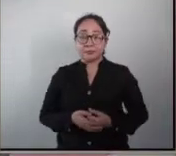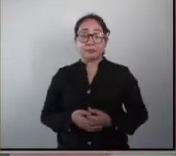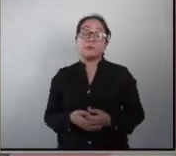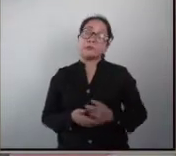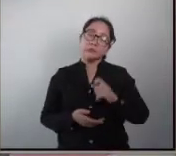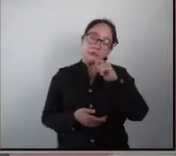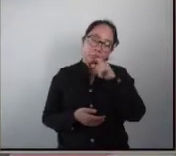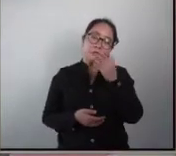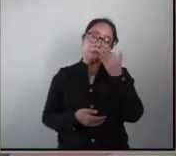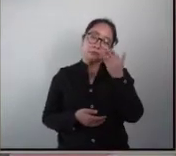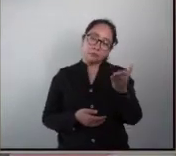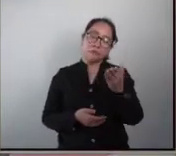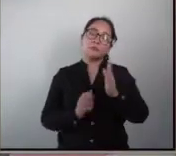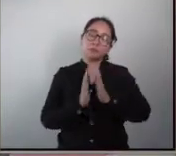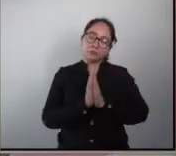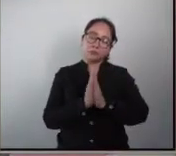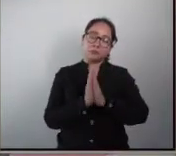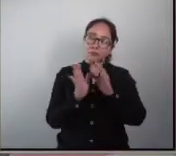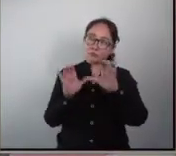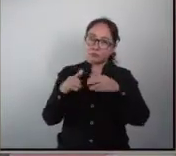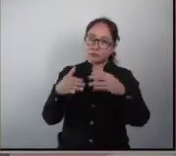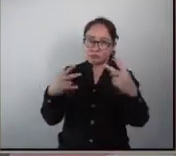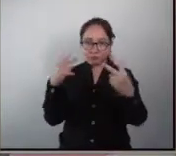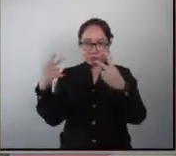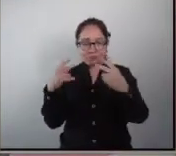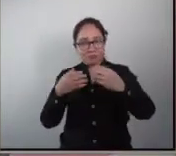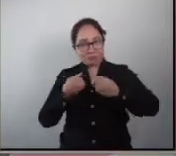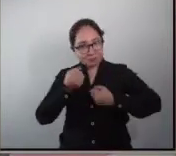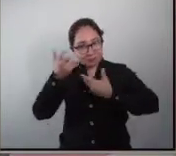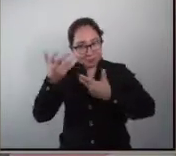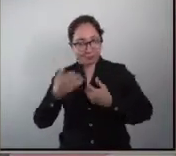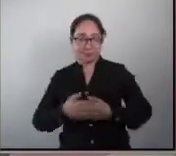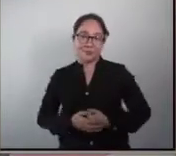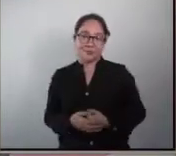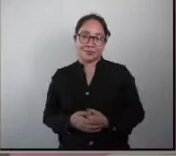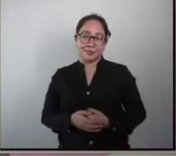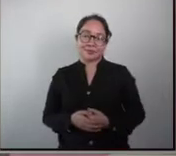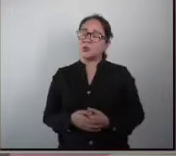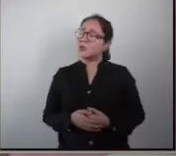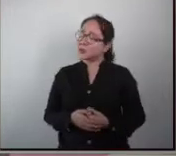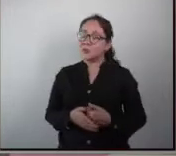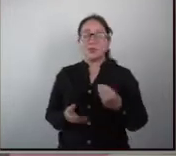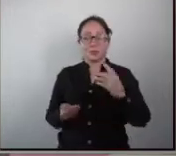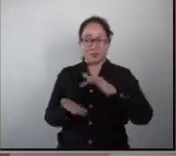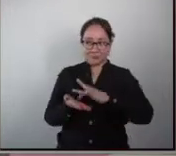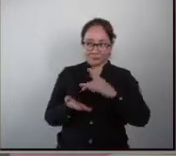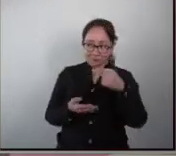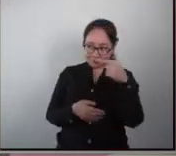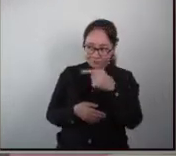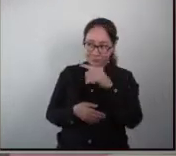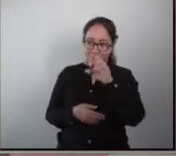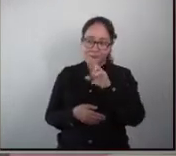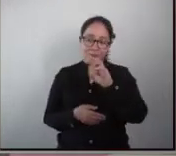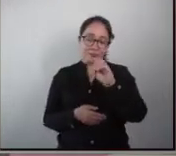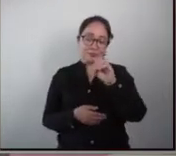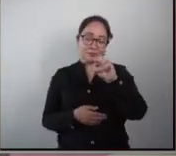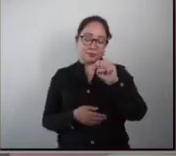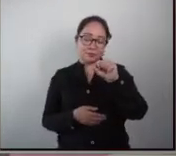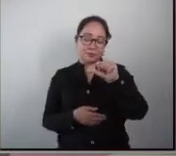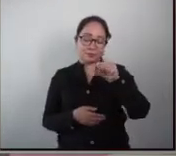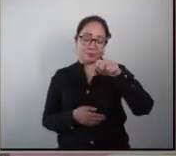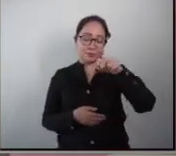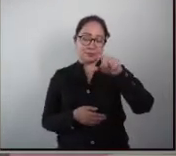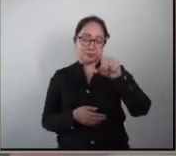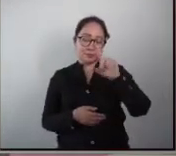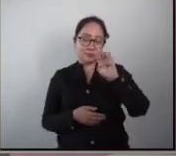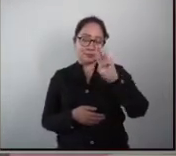pido también que le dé un mensaje final a nuestra comunidad educativa no pues muchas gracias a ti Rosalba por esta visita que